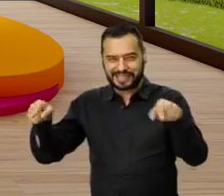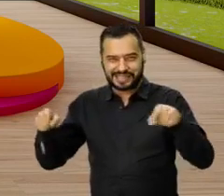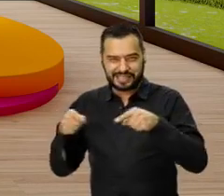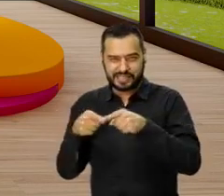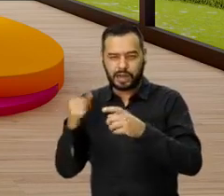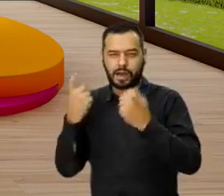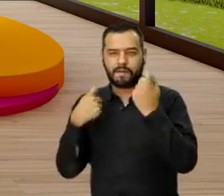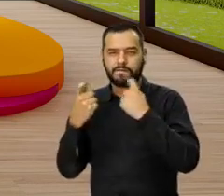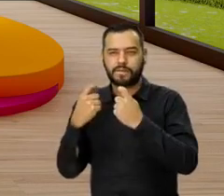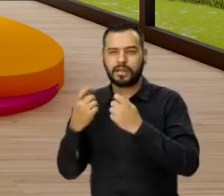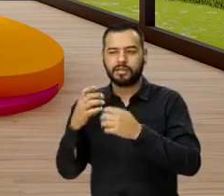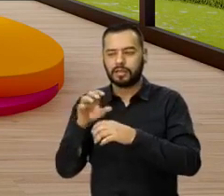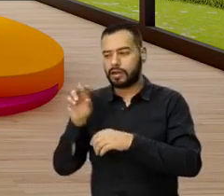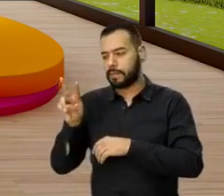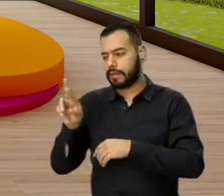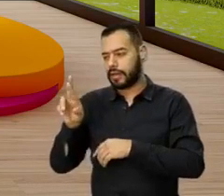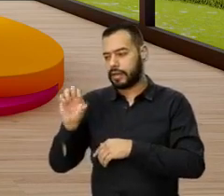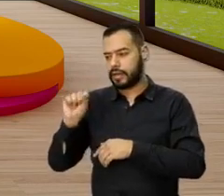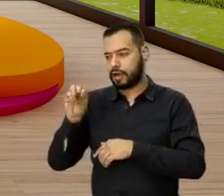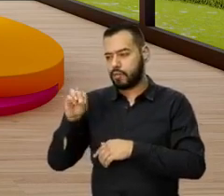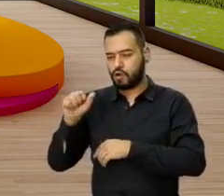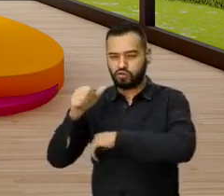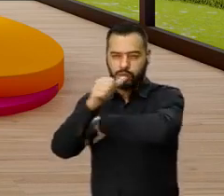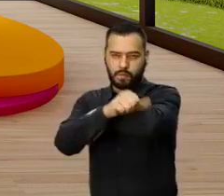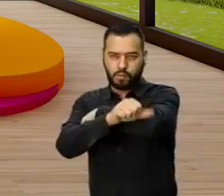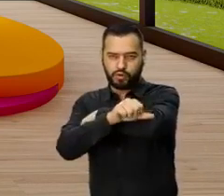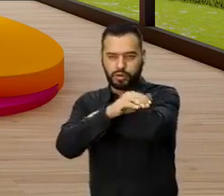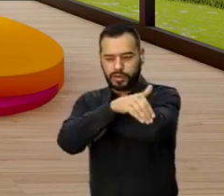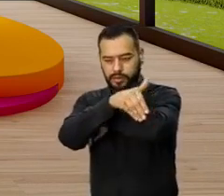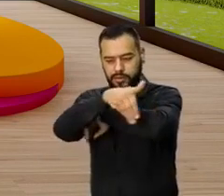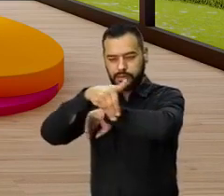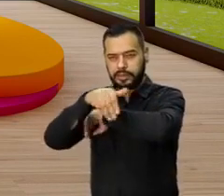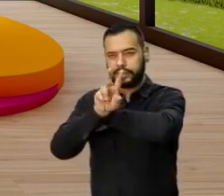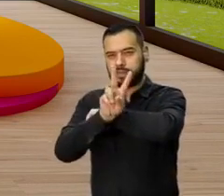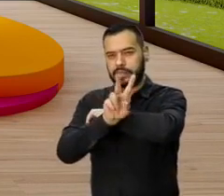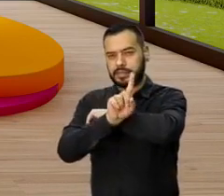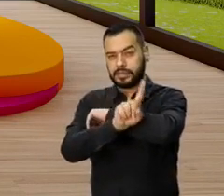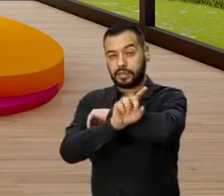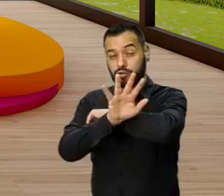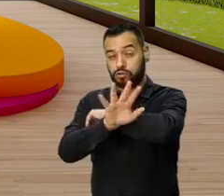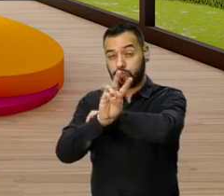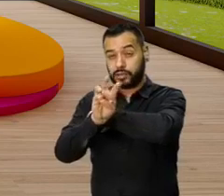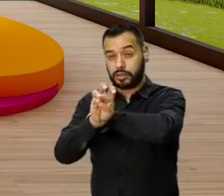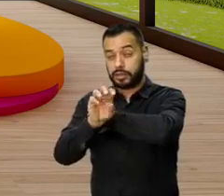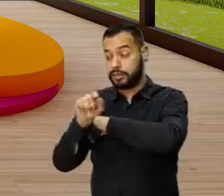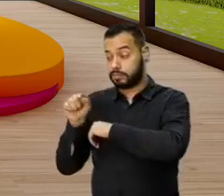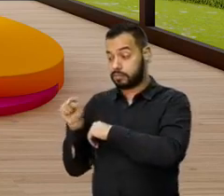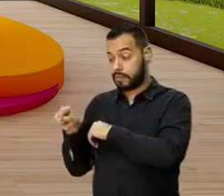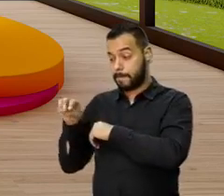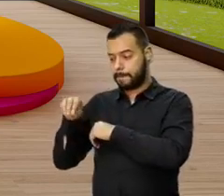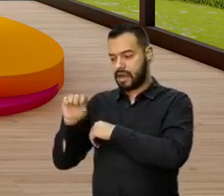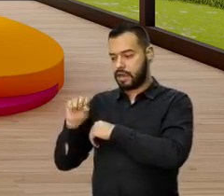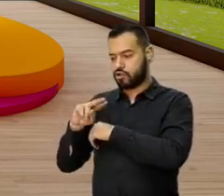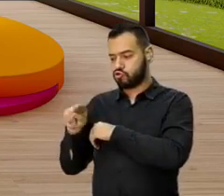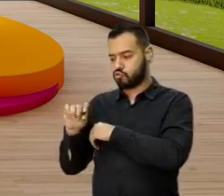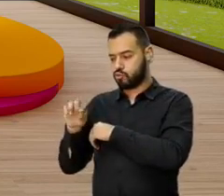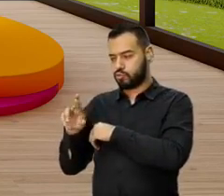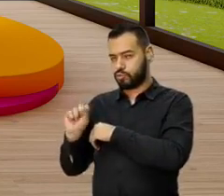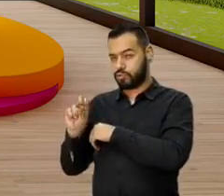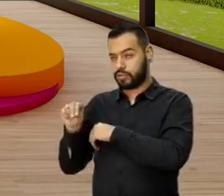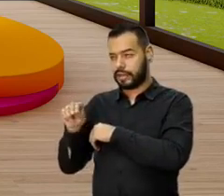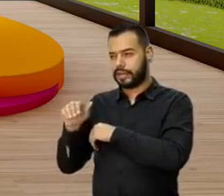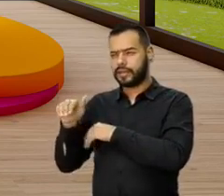ventas ubicadas. Veramonte está en la avenida Boyacá con 153. Mazurene está ubicada exactamente